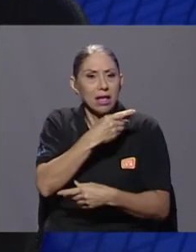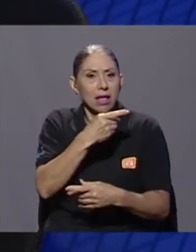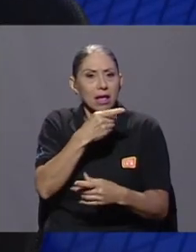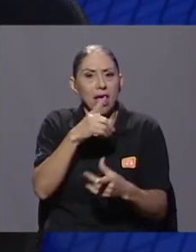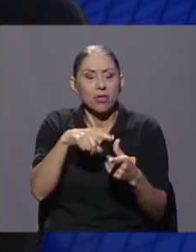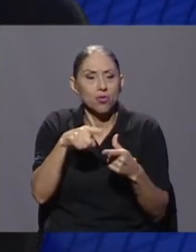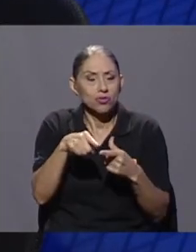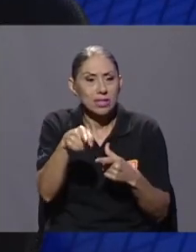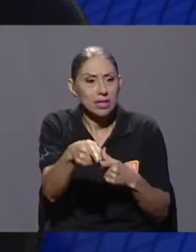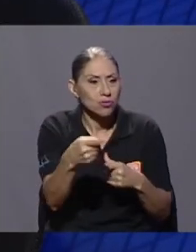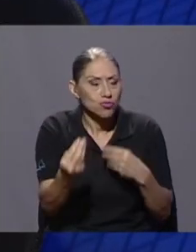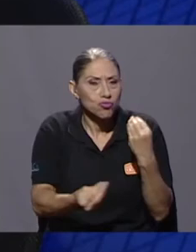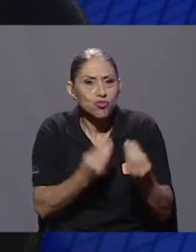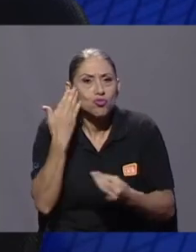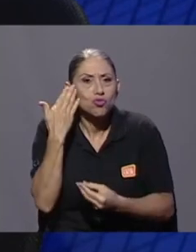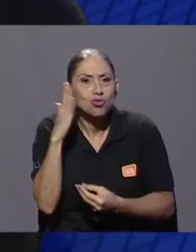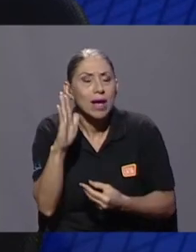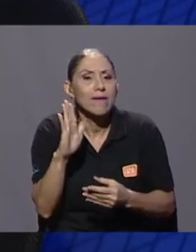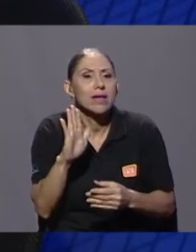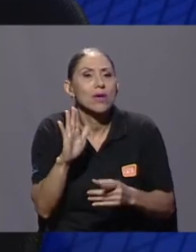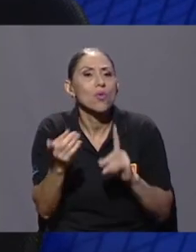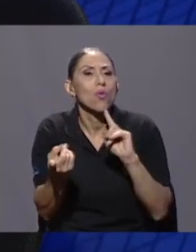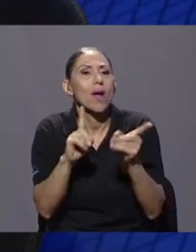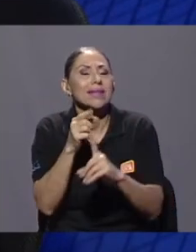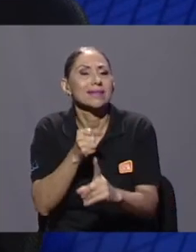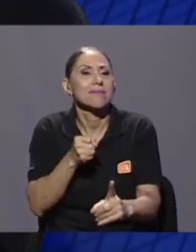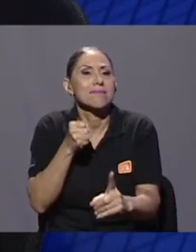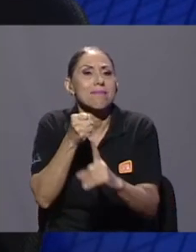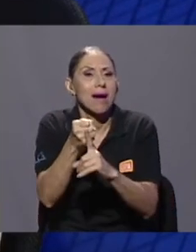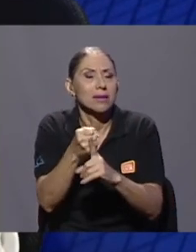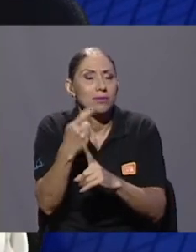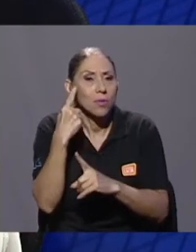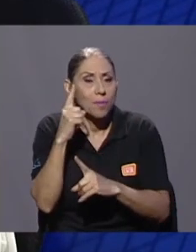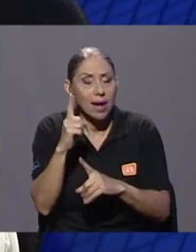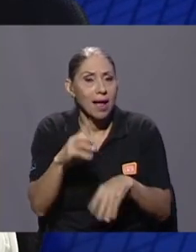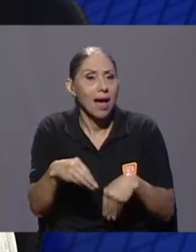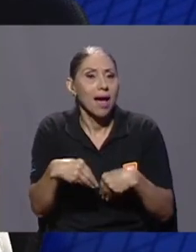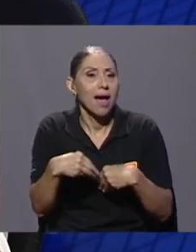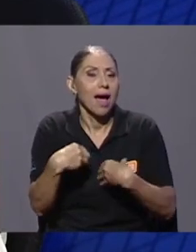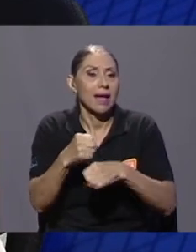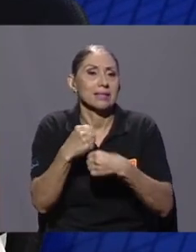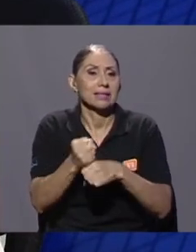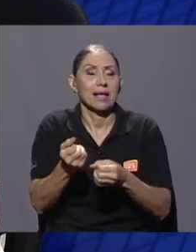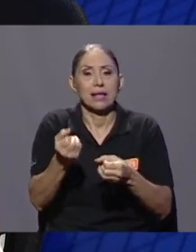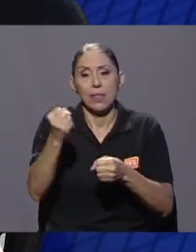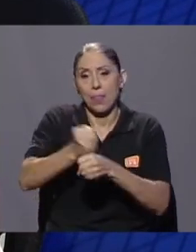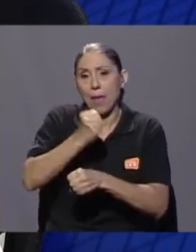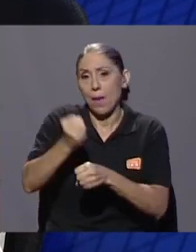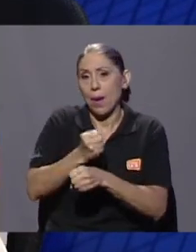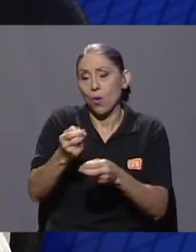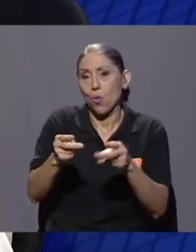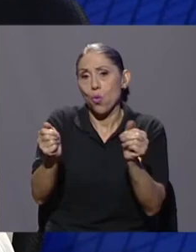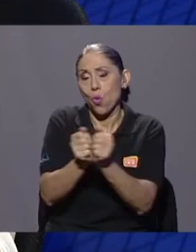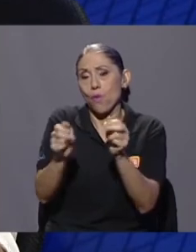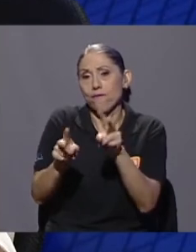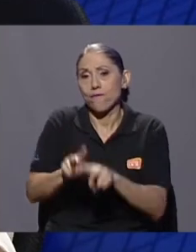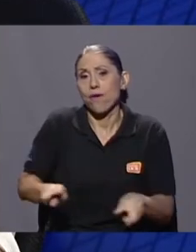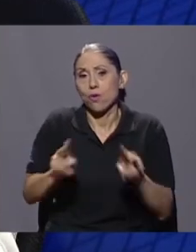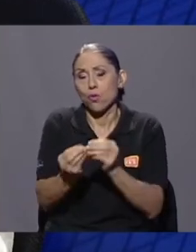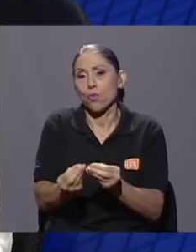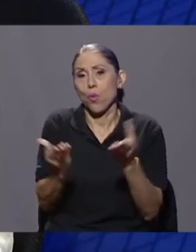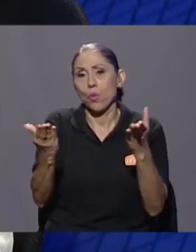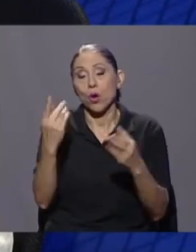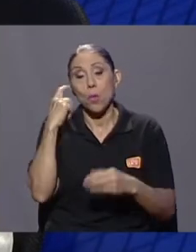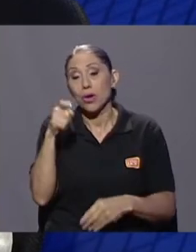propias poblaciones a nivel de generación de valor público porque no las conocemos o porque no